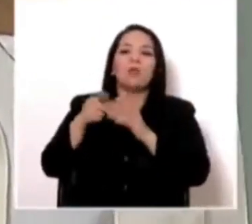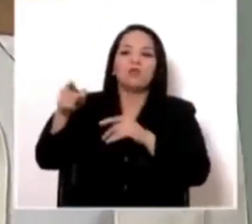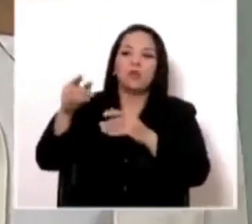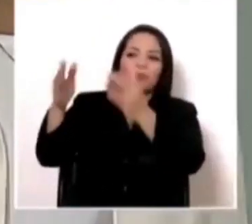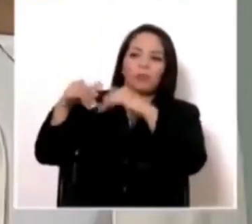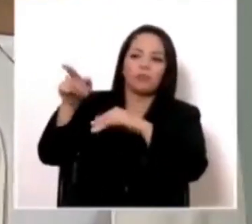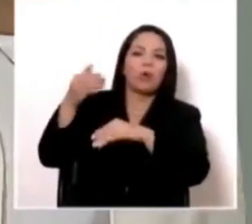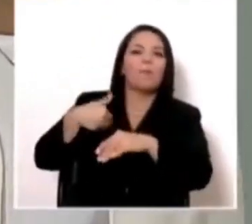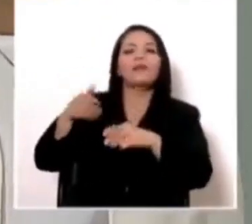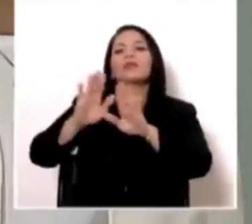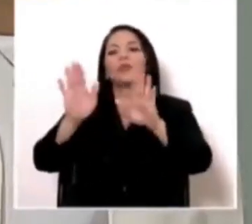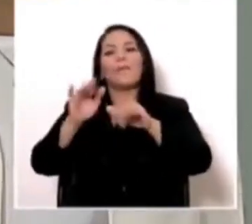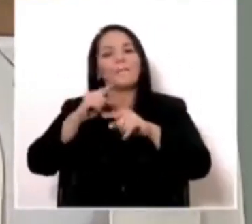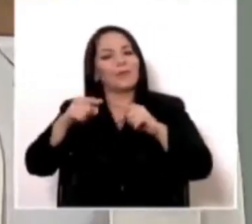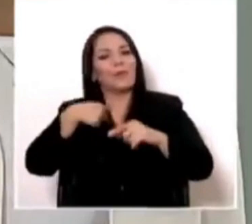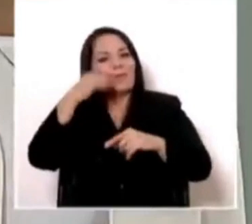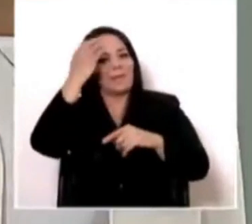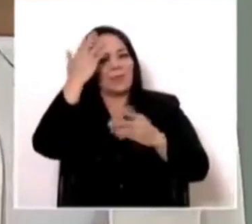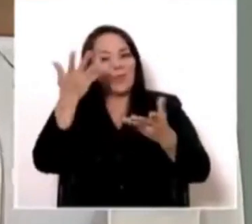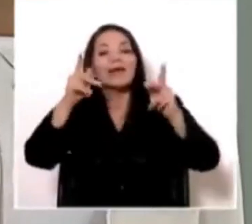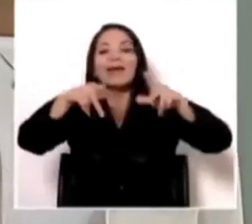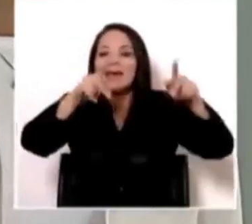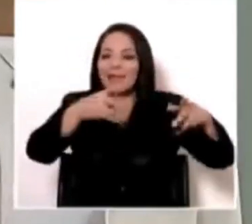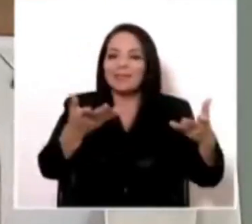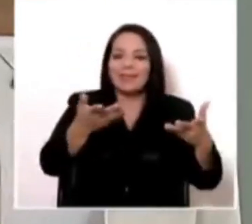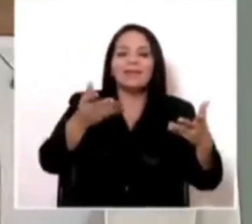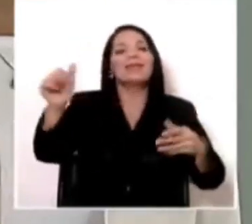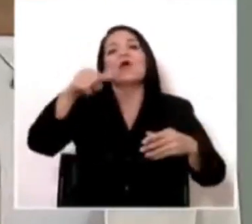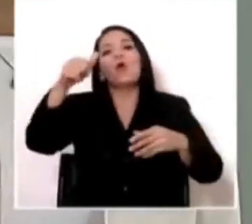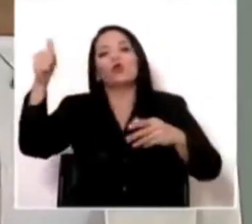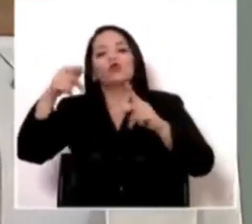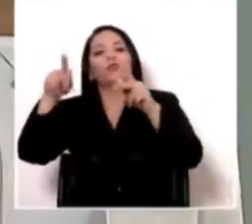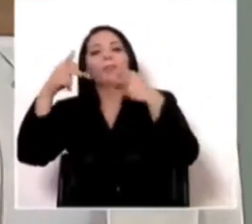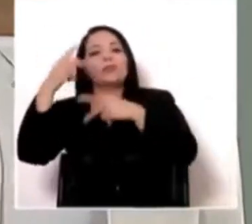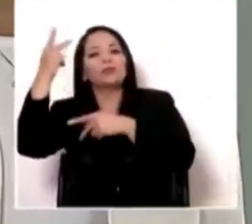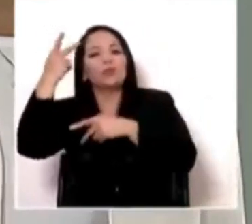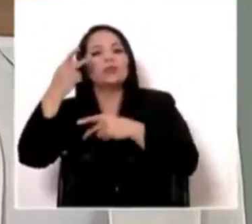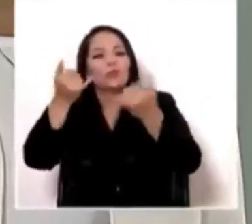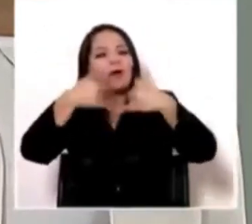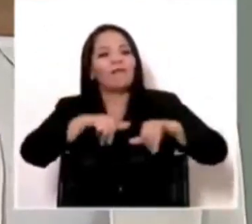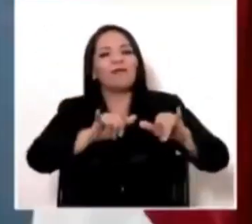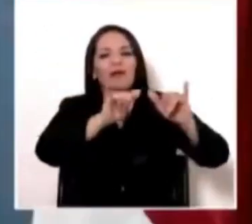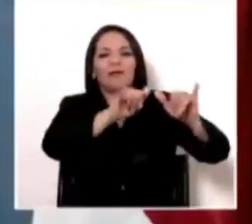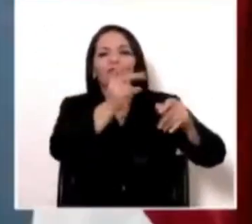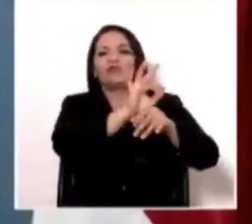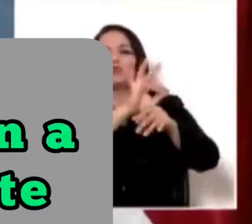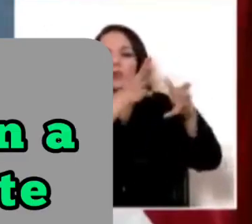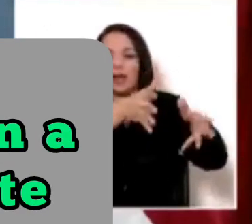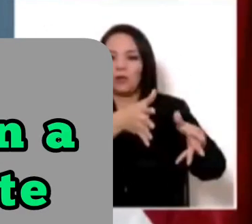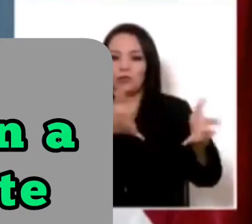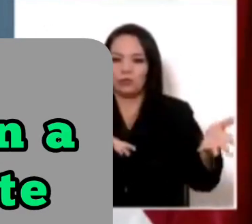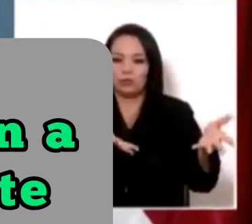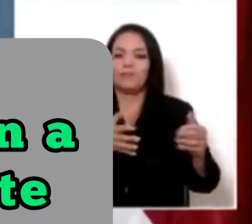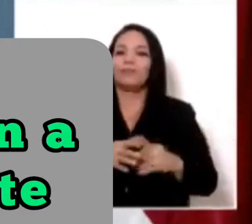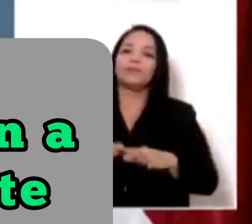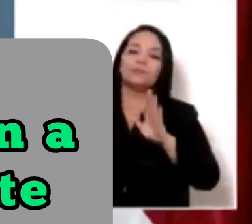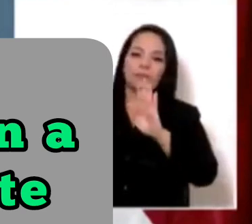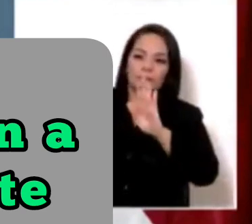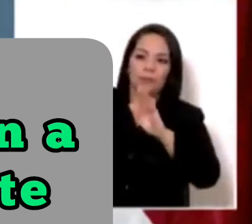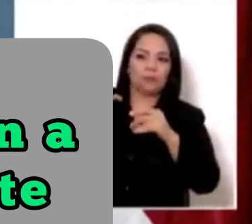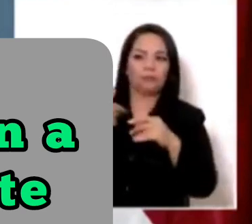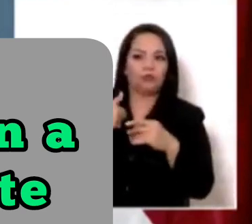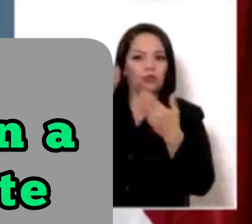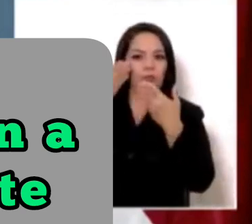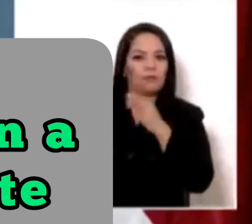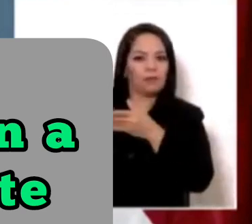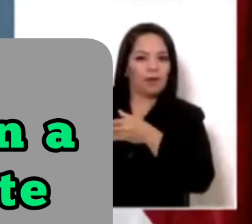mandos medios estén gente que pertenece a partidos políticos contrarios al suyo. Gracias. Yo no sabía de señor de energía, sé